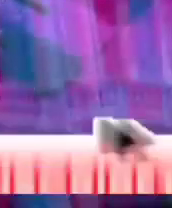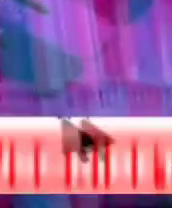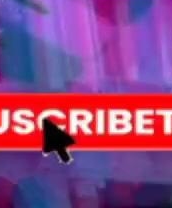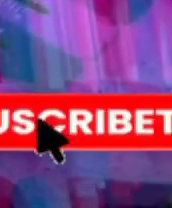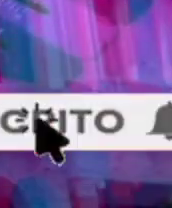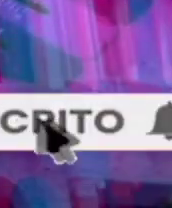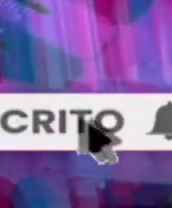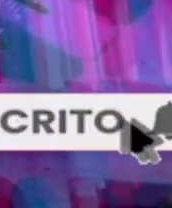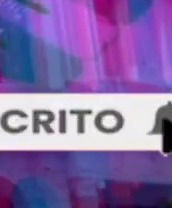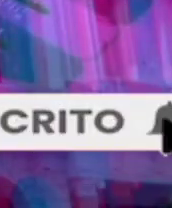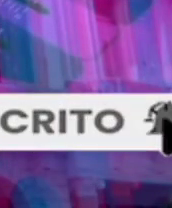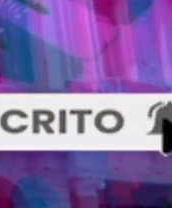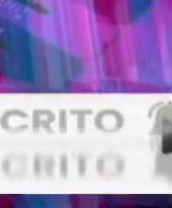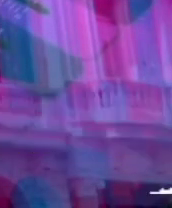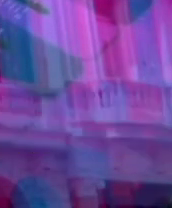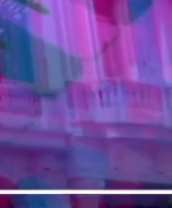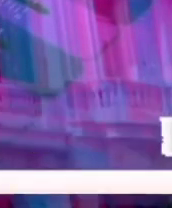Televisión.